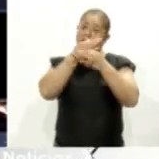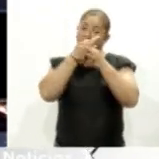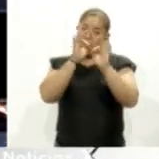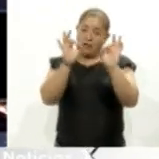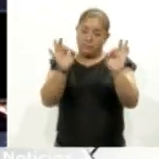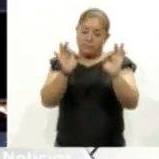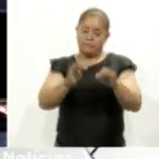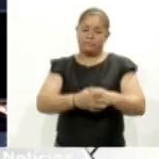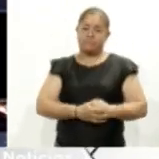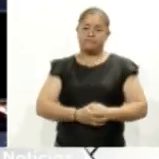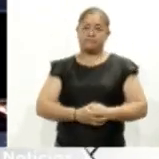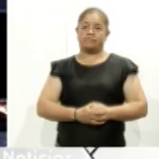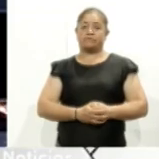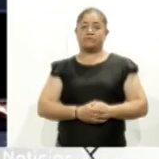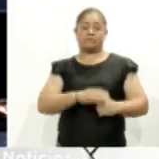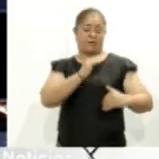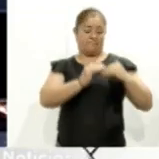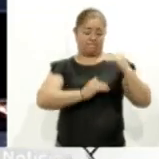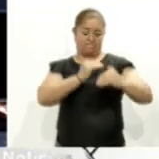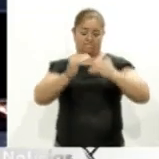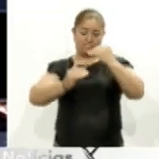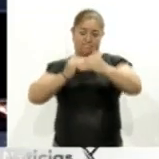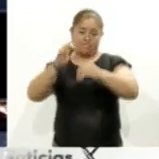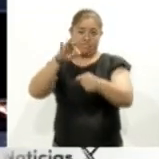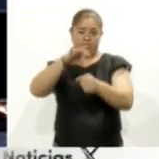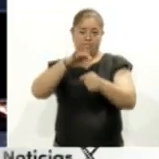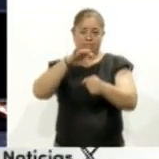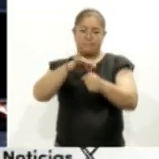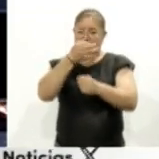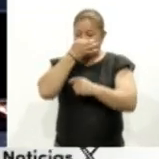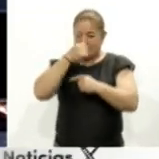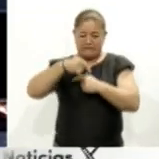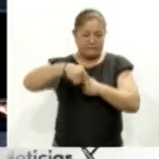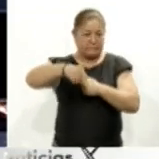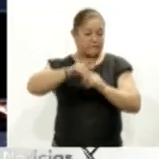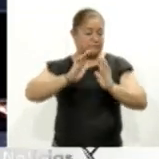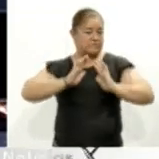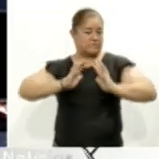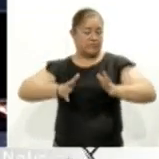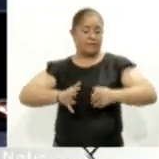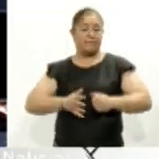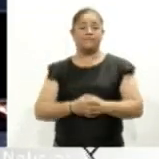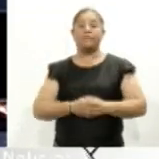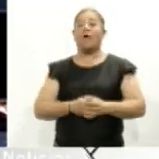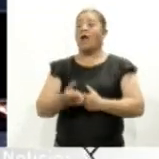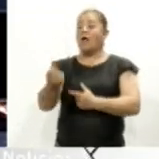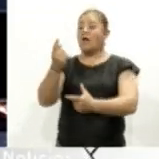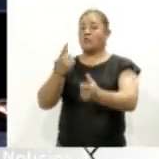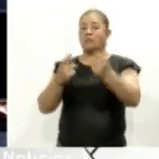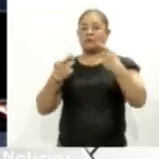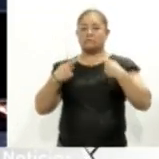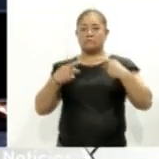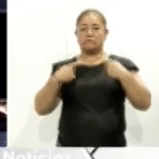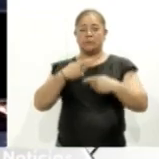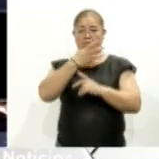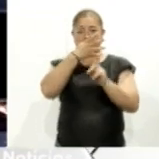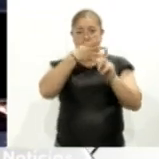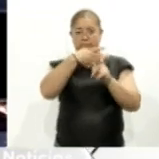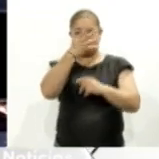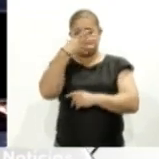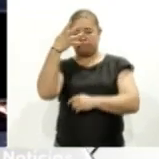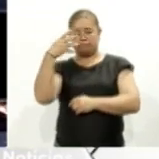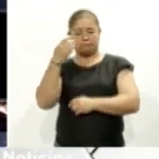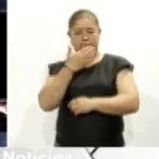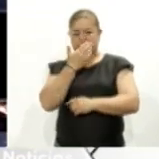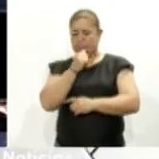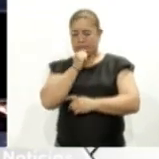el proceso electoral está en puerta y algunos ciudadanos aún no cuentan con su credencial de elector,